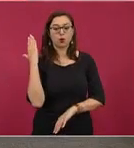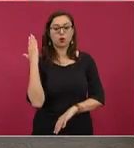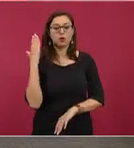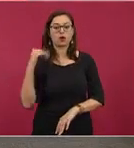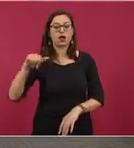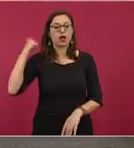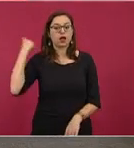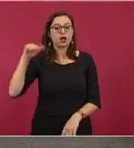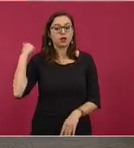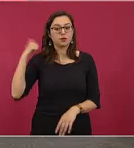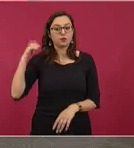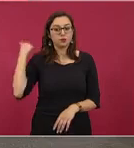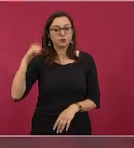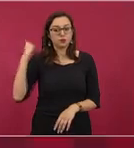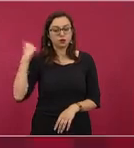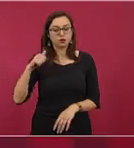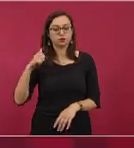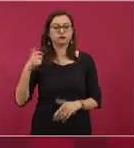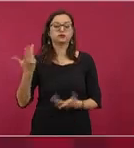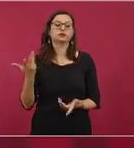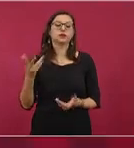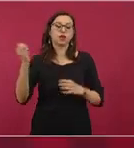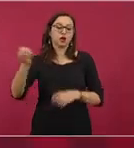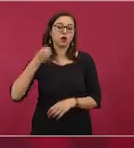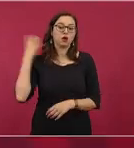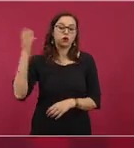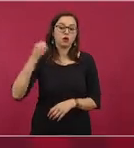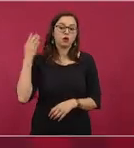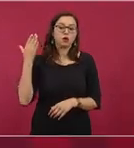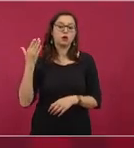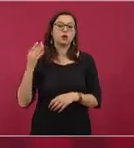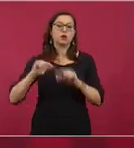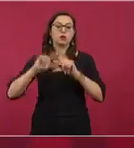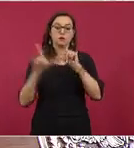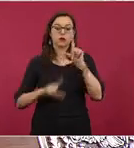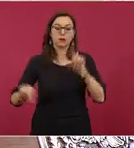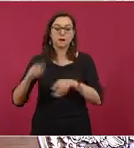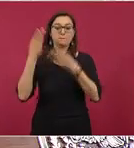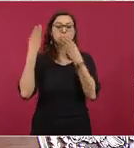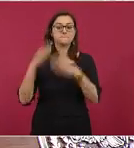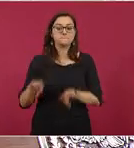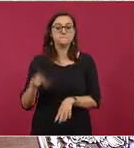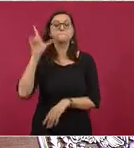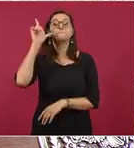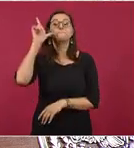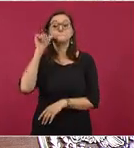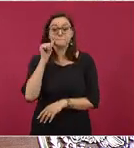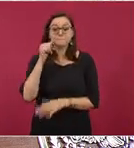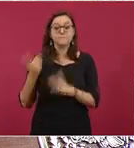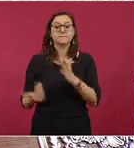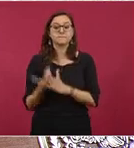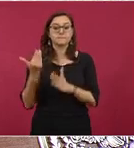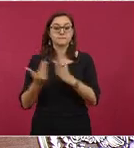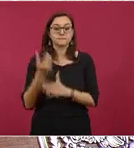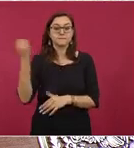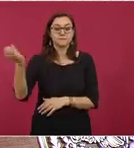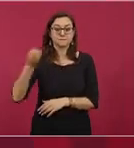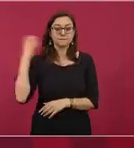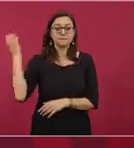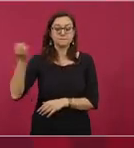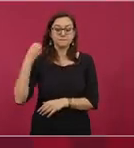Acapulco a la convención nacional bancaria este mañana la conferencia si